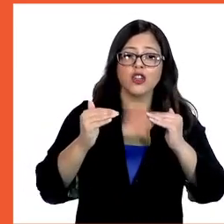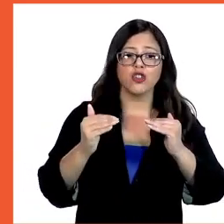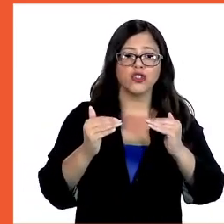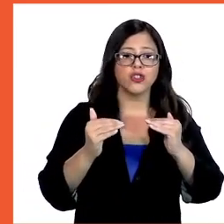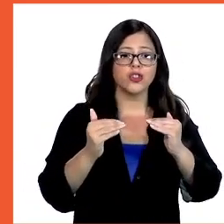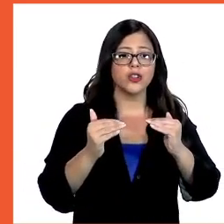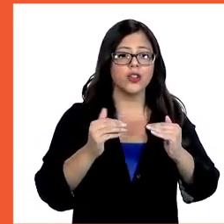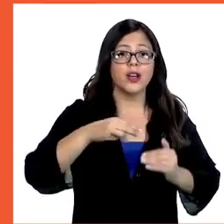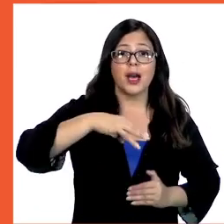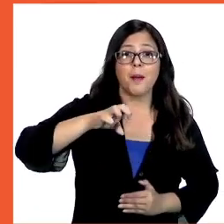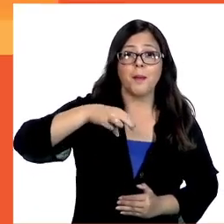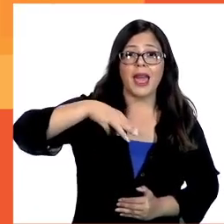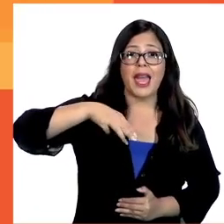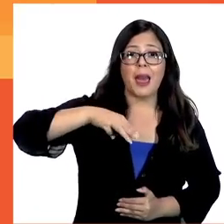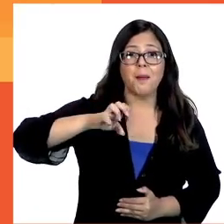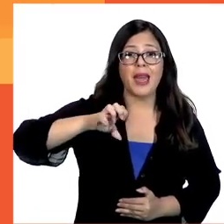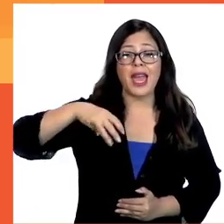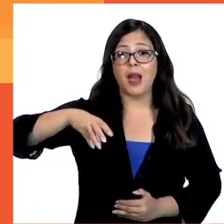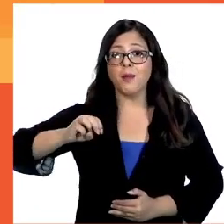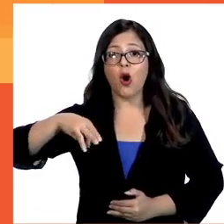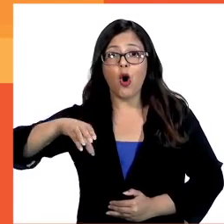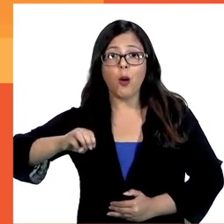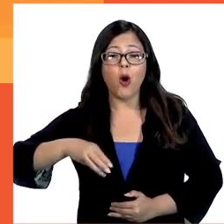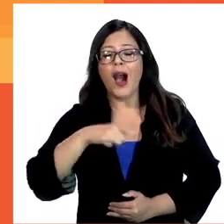para asustar a niños y niñas. ¿Meme y Momo?